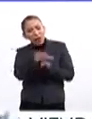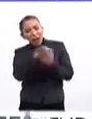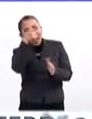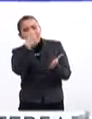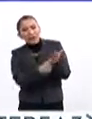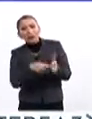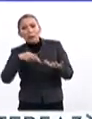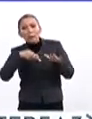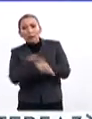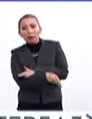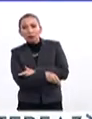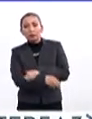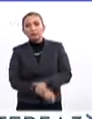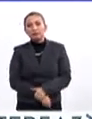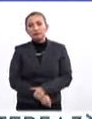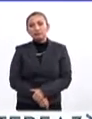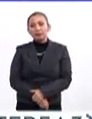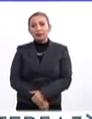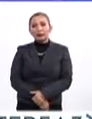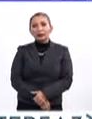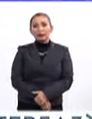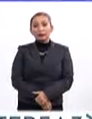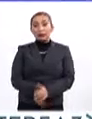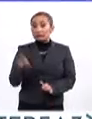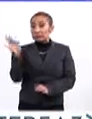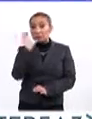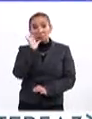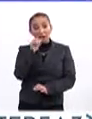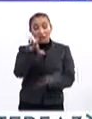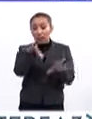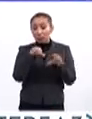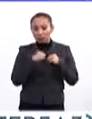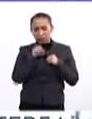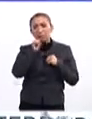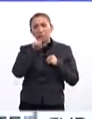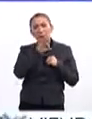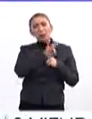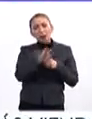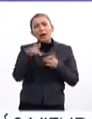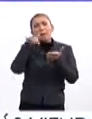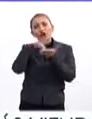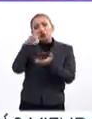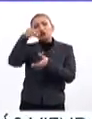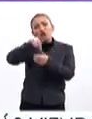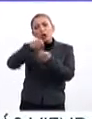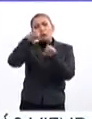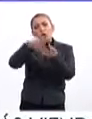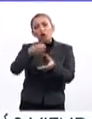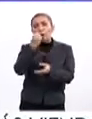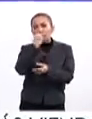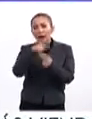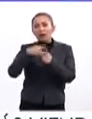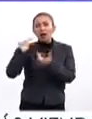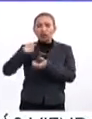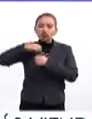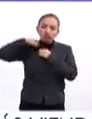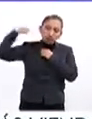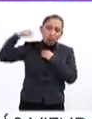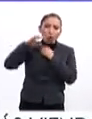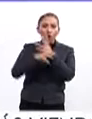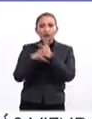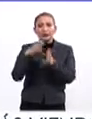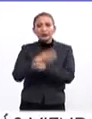al interior de las estaciones del Metro Capitalino. Si no puedes adoptar, también puedes apoyar donando alimento, correas y